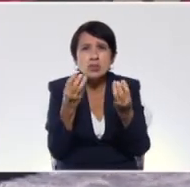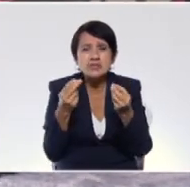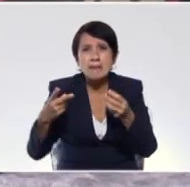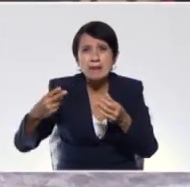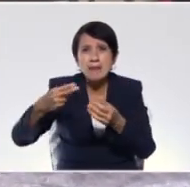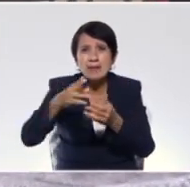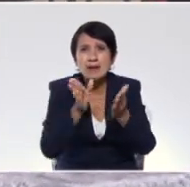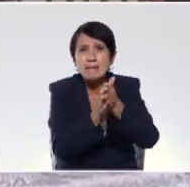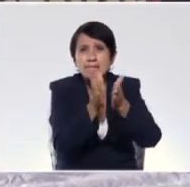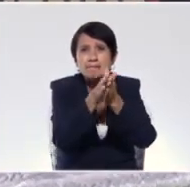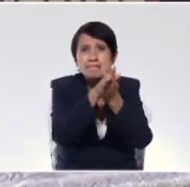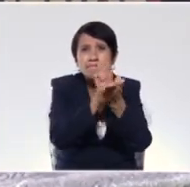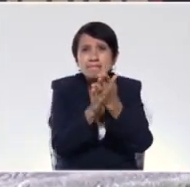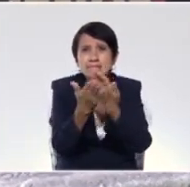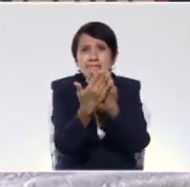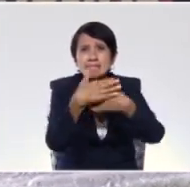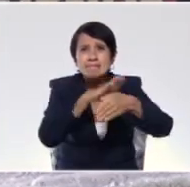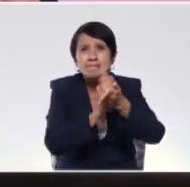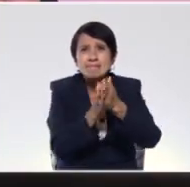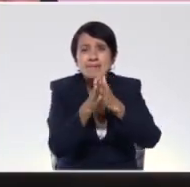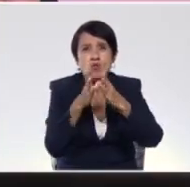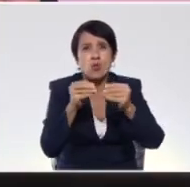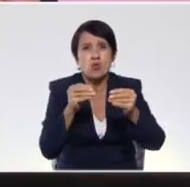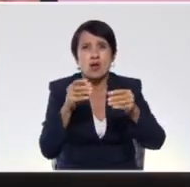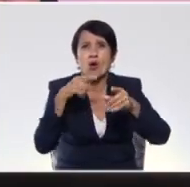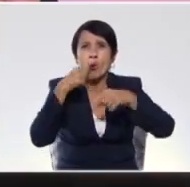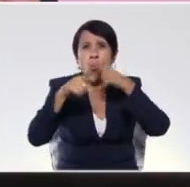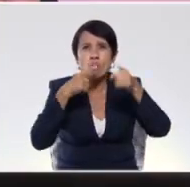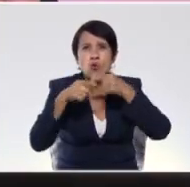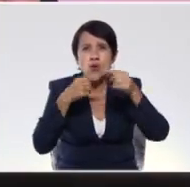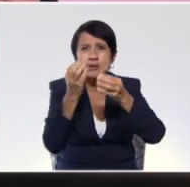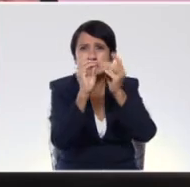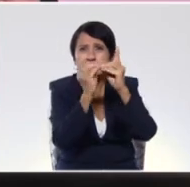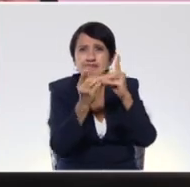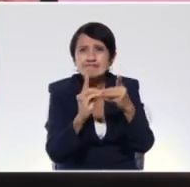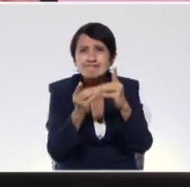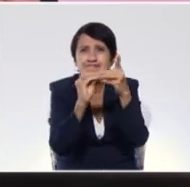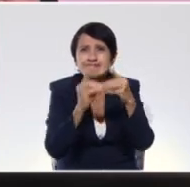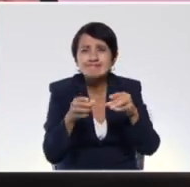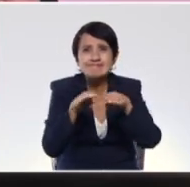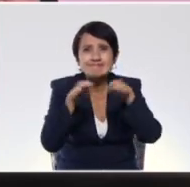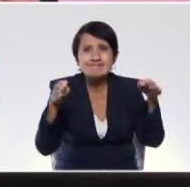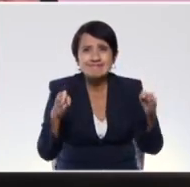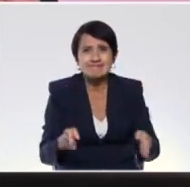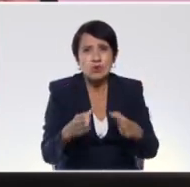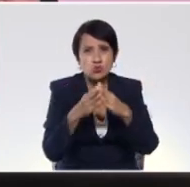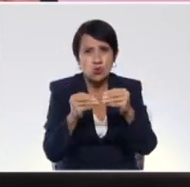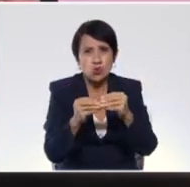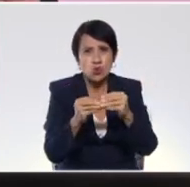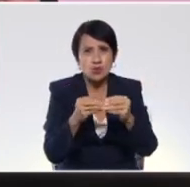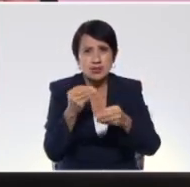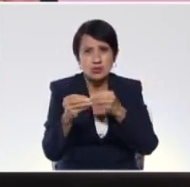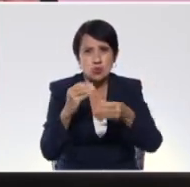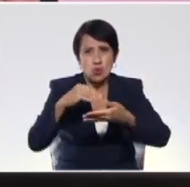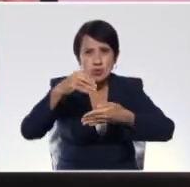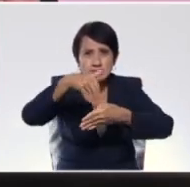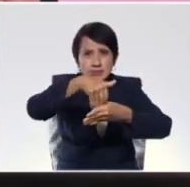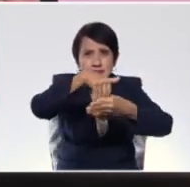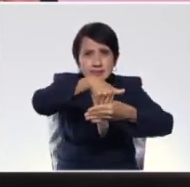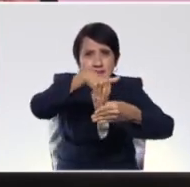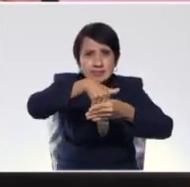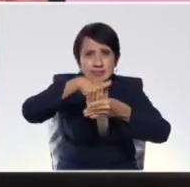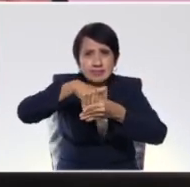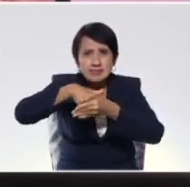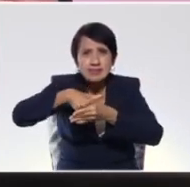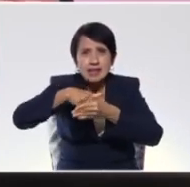las pegué en cartulinas de colores para decorar nuestra caja. Y aquí le hice un compartimiento donde vamos a